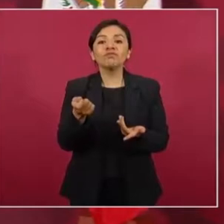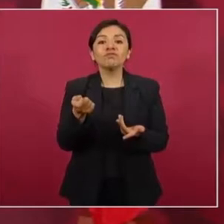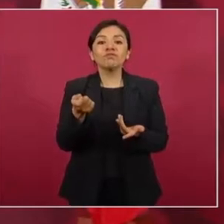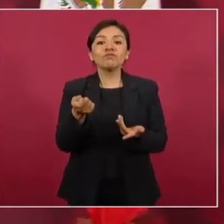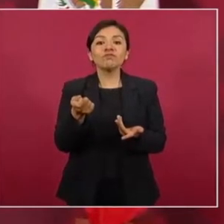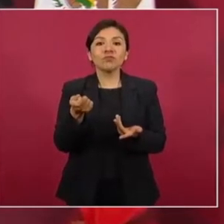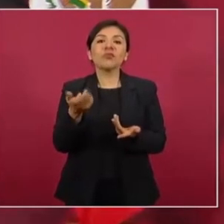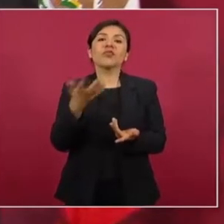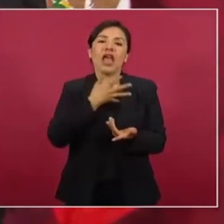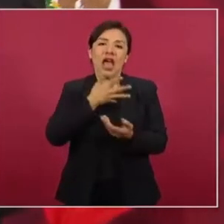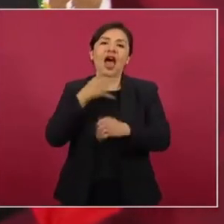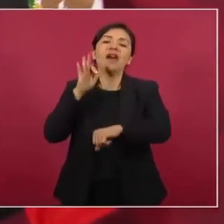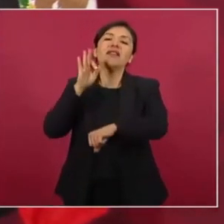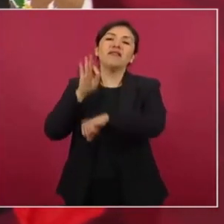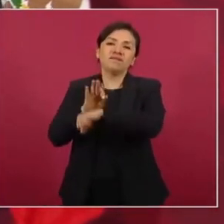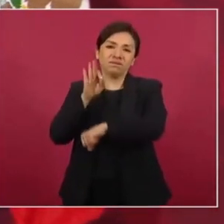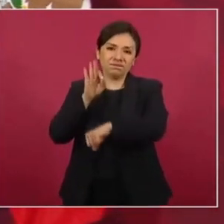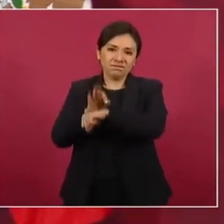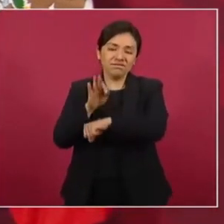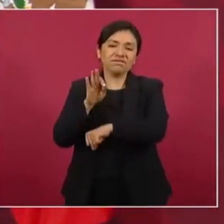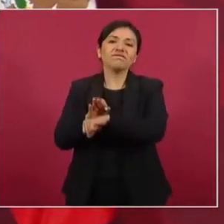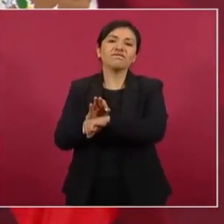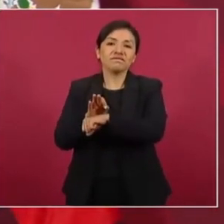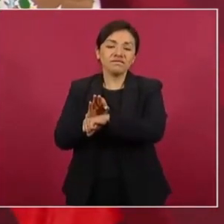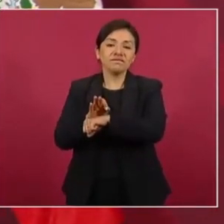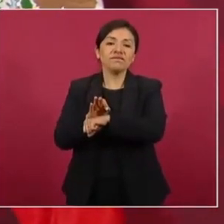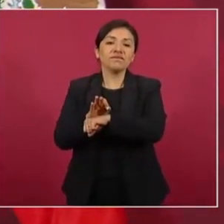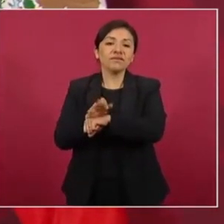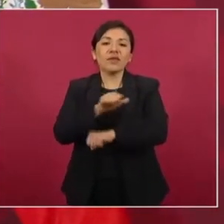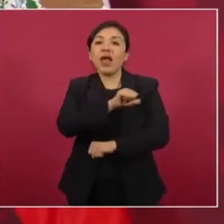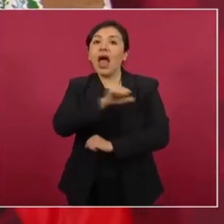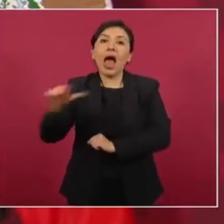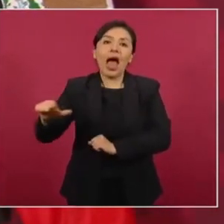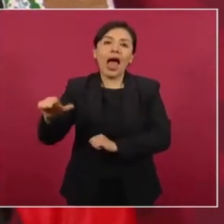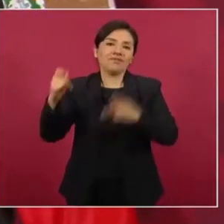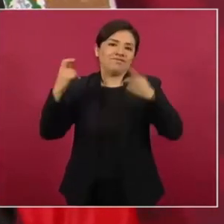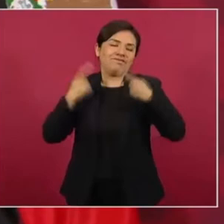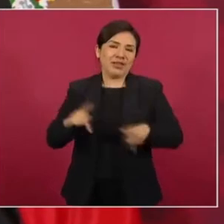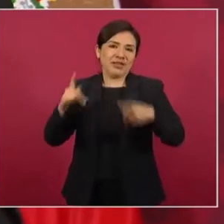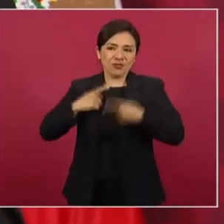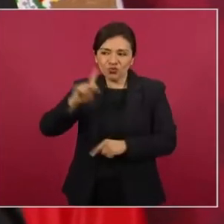defienden al pueblo,